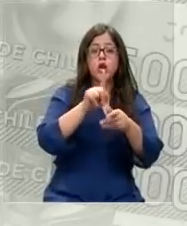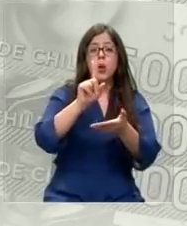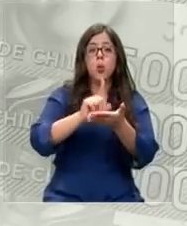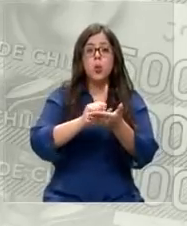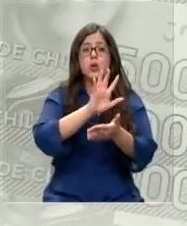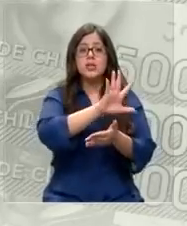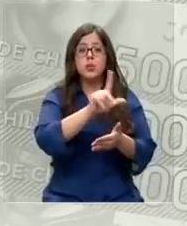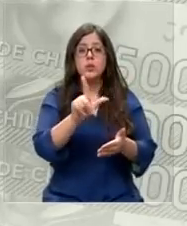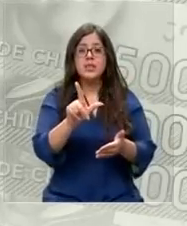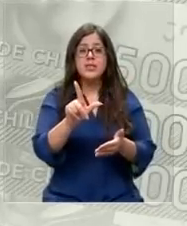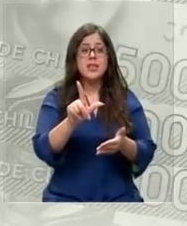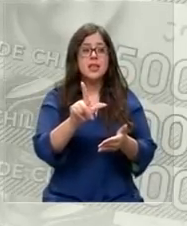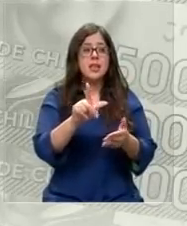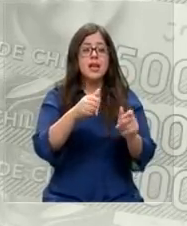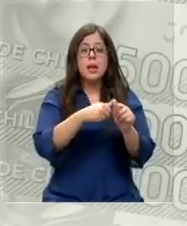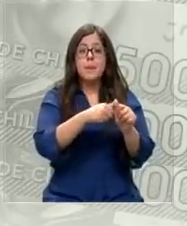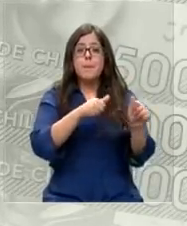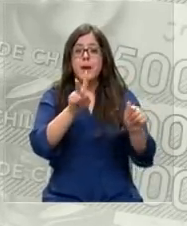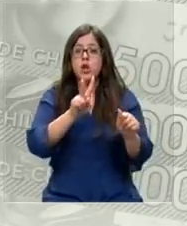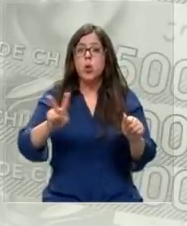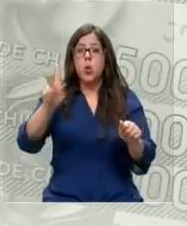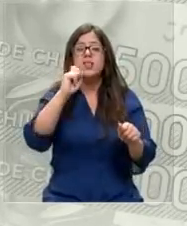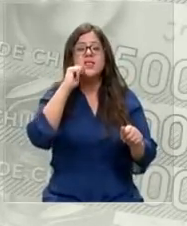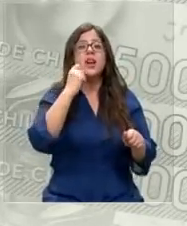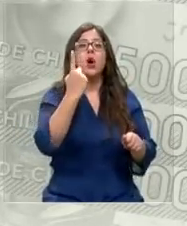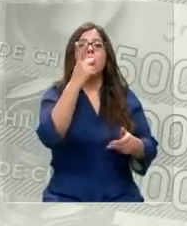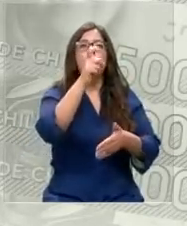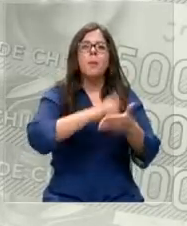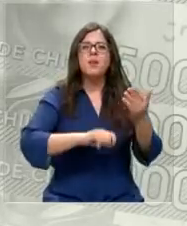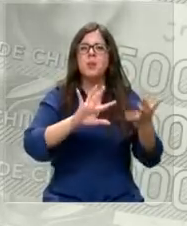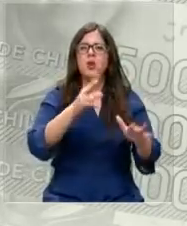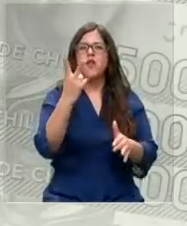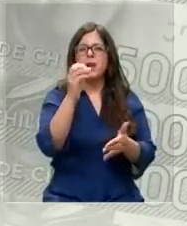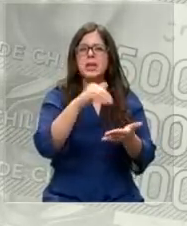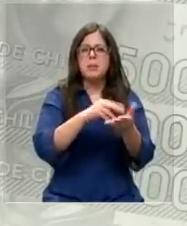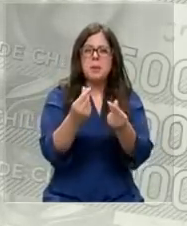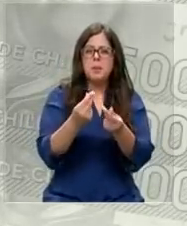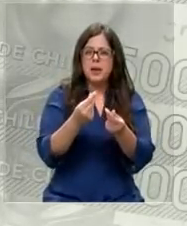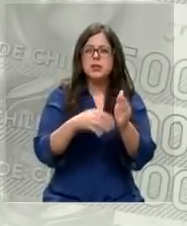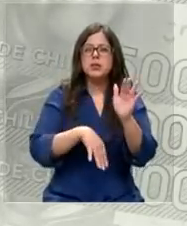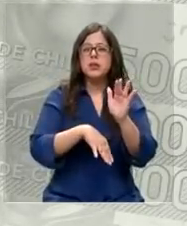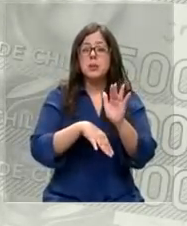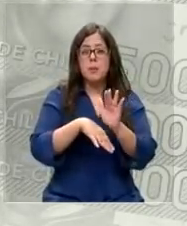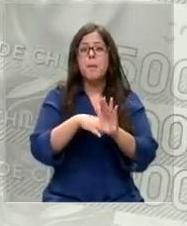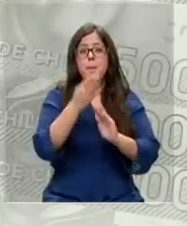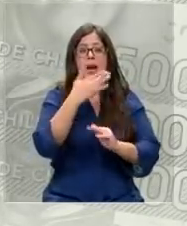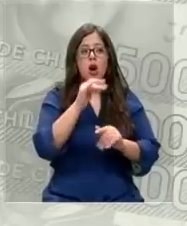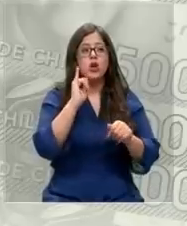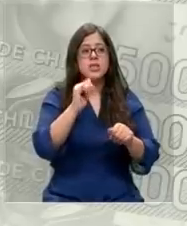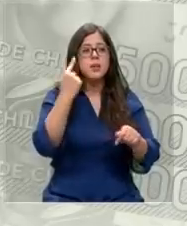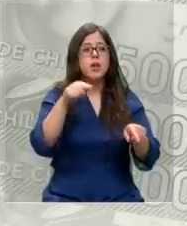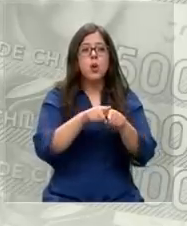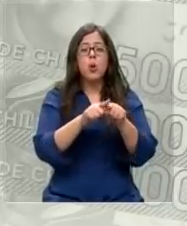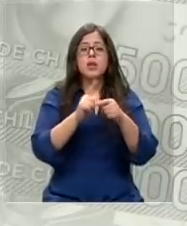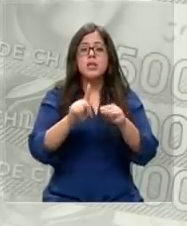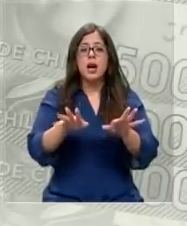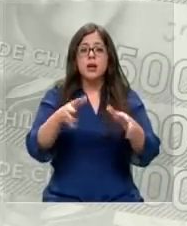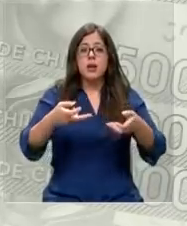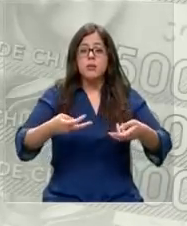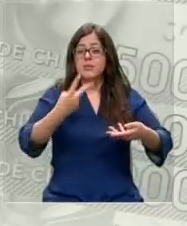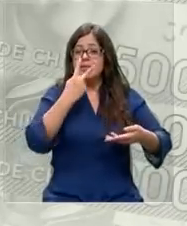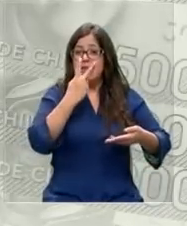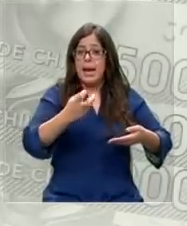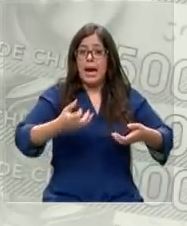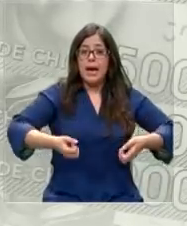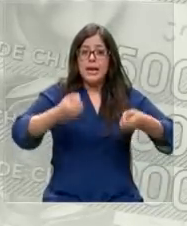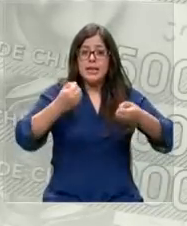57 metros cuadrados, al mes saldría cerca de 20.000 pesos, siendo la más conveniente, pero usar una calefacción con gas licuado podría